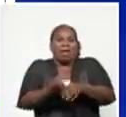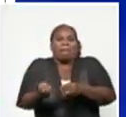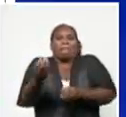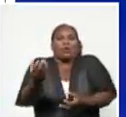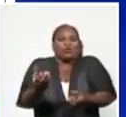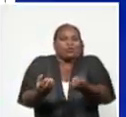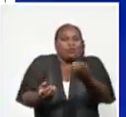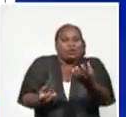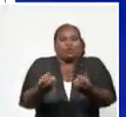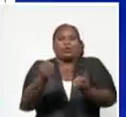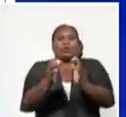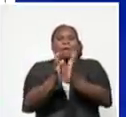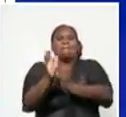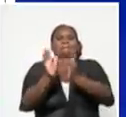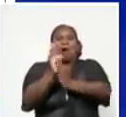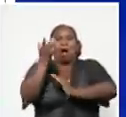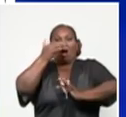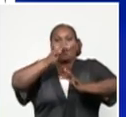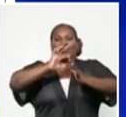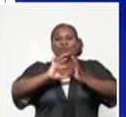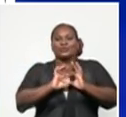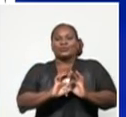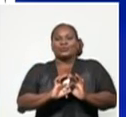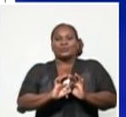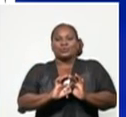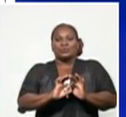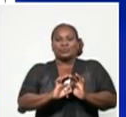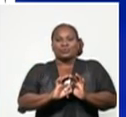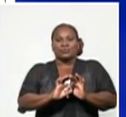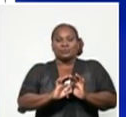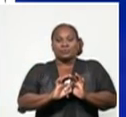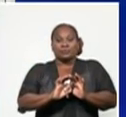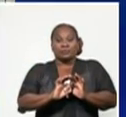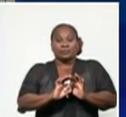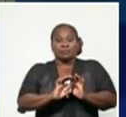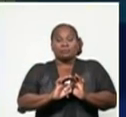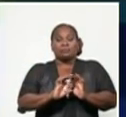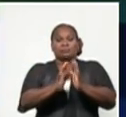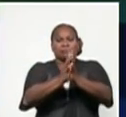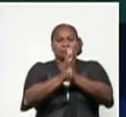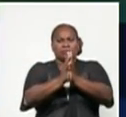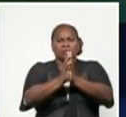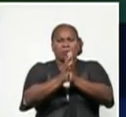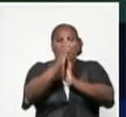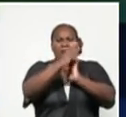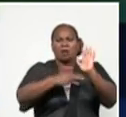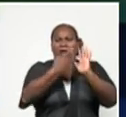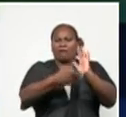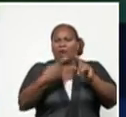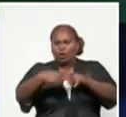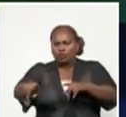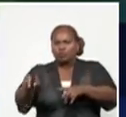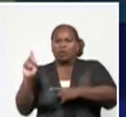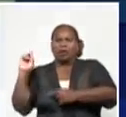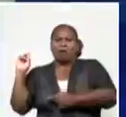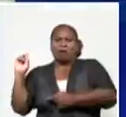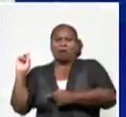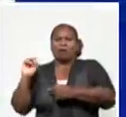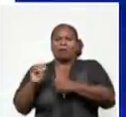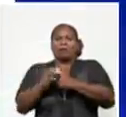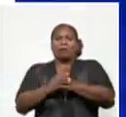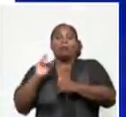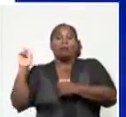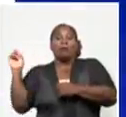mes de agosto. Ahora, si pueden poner, por favor, la próxima gráfica. Se pueden ver los enfermos